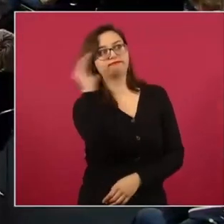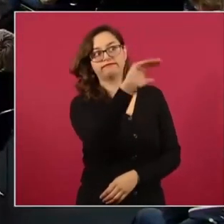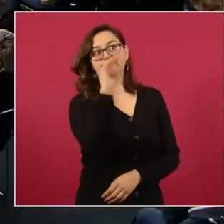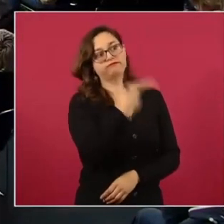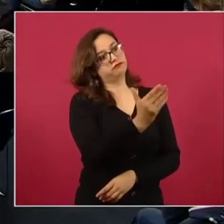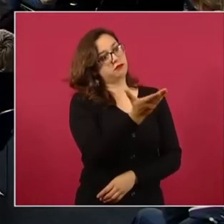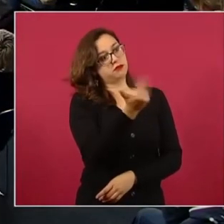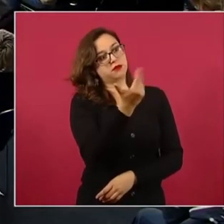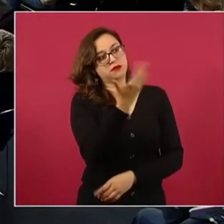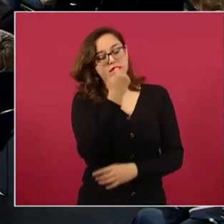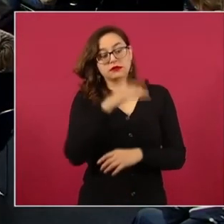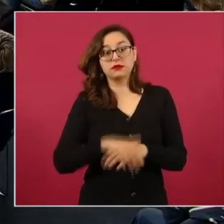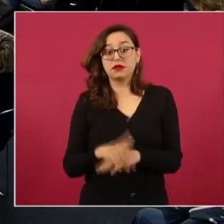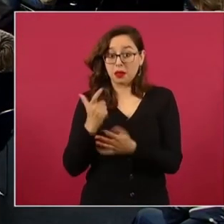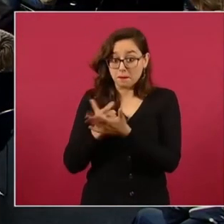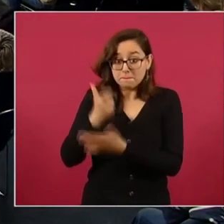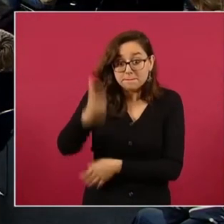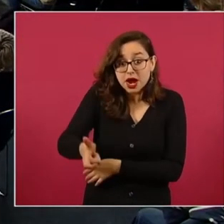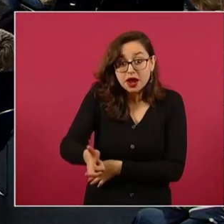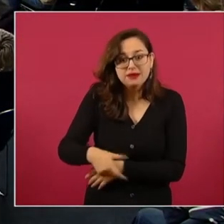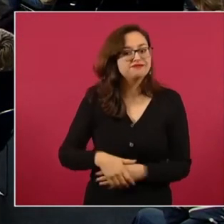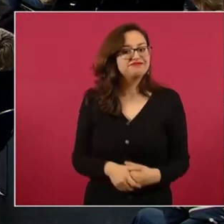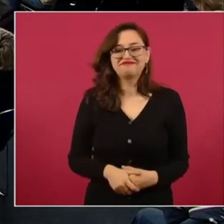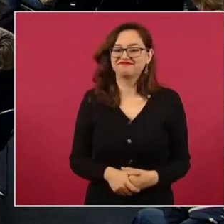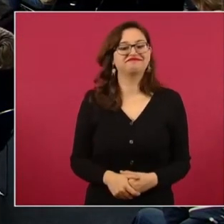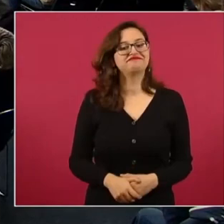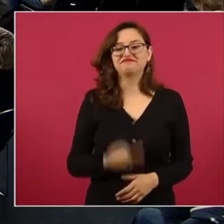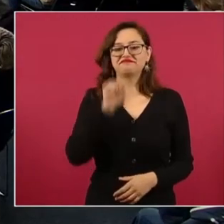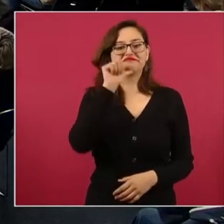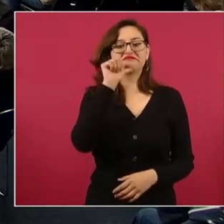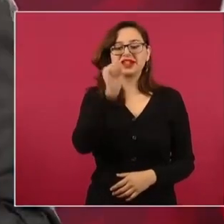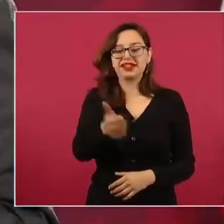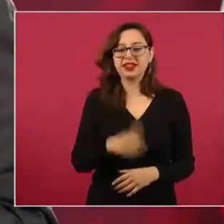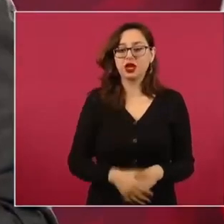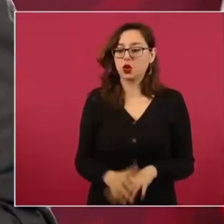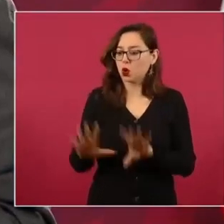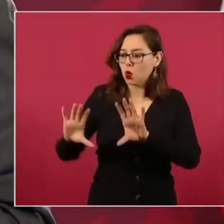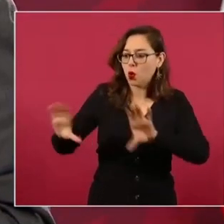Es una democracia comunitaria